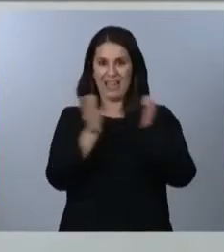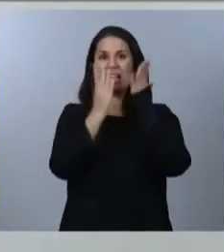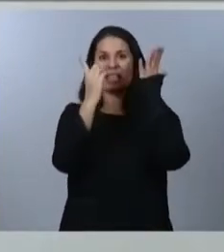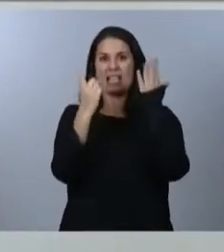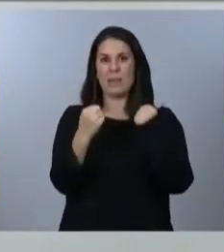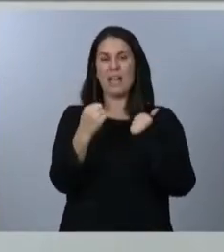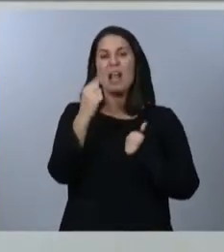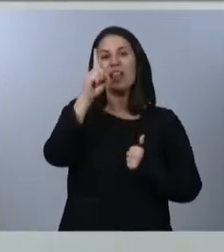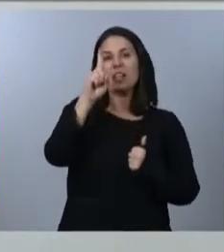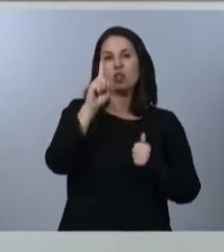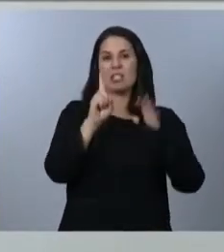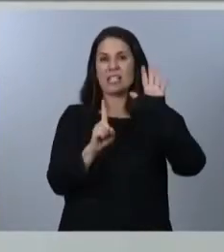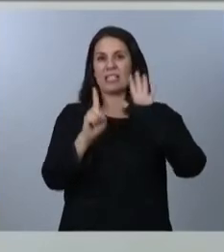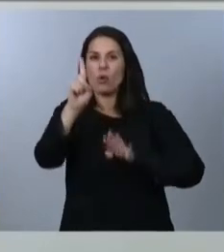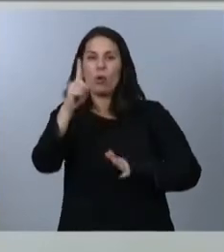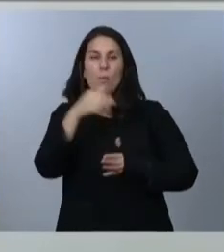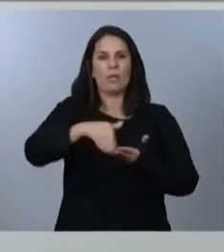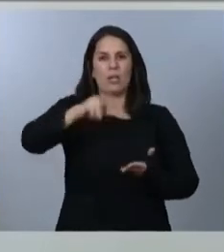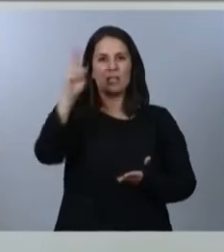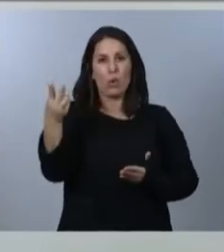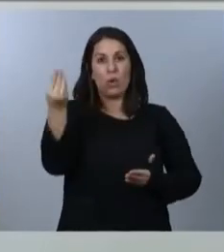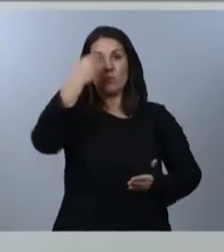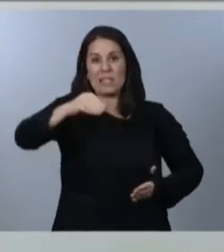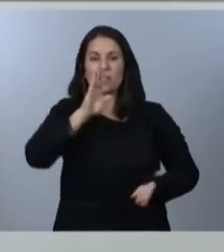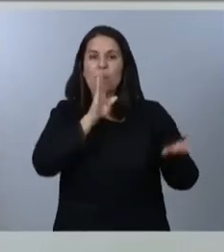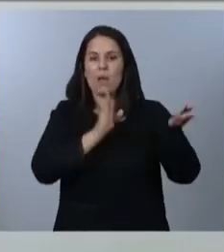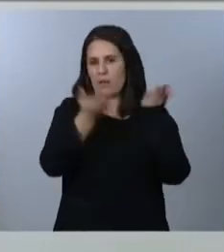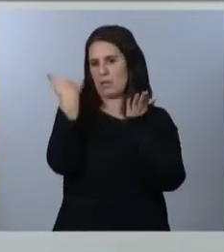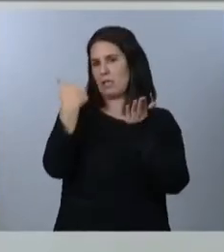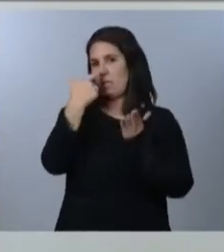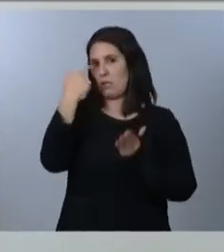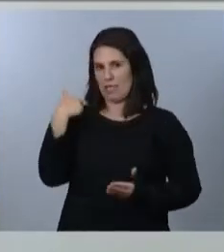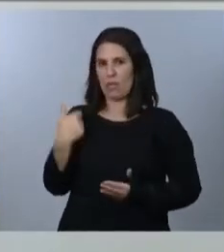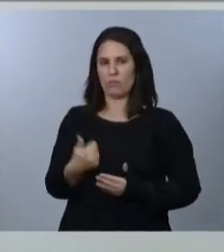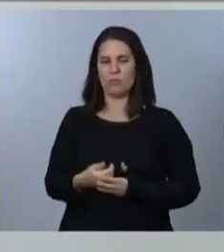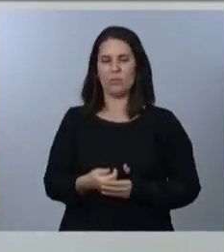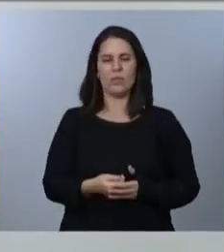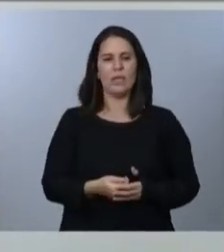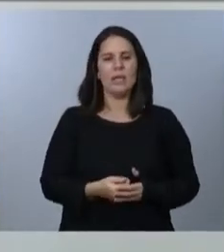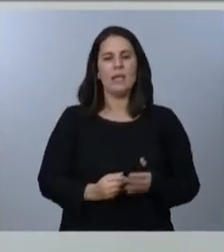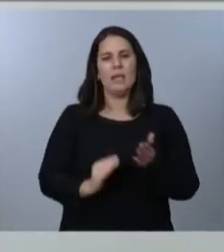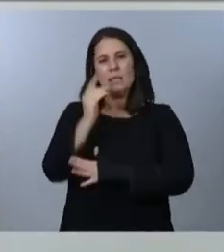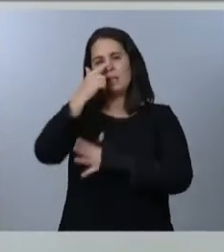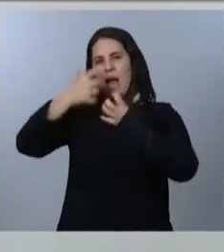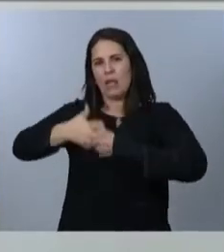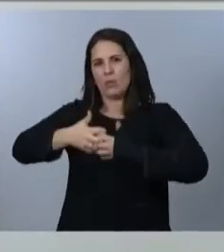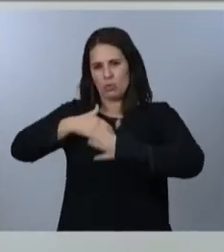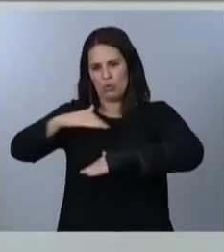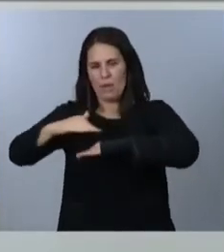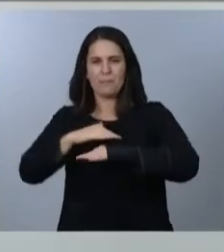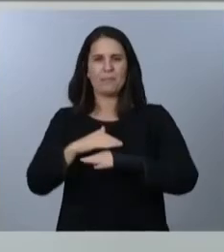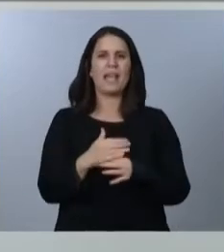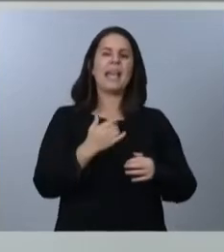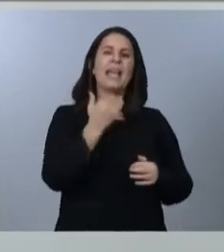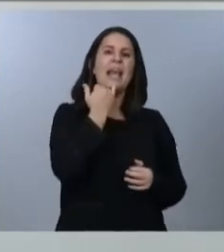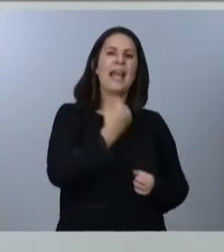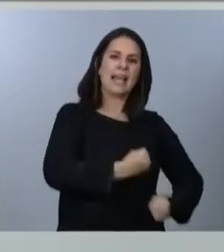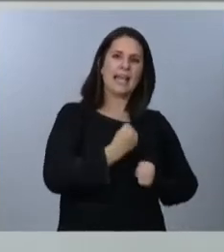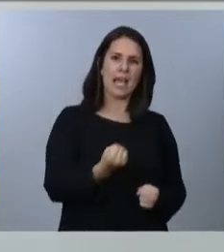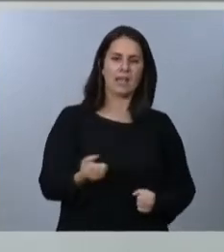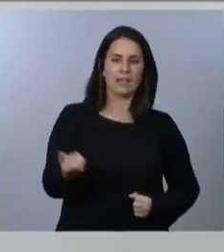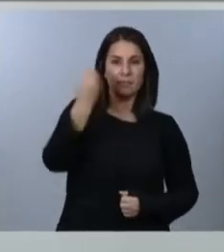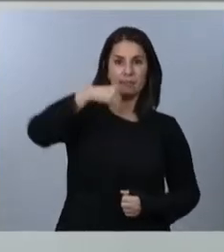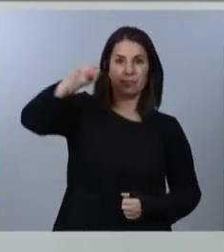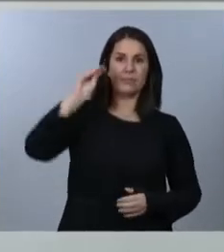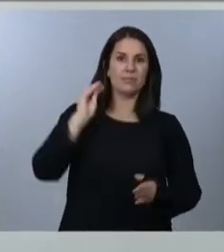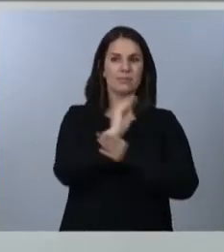más que en el ejercicio anterior. Y las partidas destinadas a la industria, a la energía, se van a incrementar en casi 5